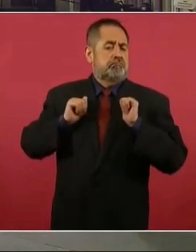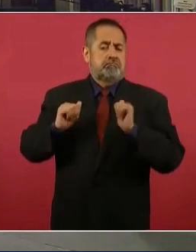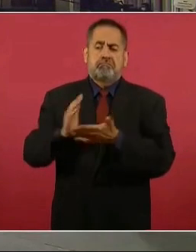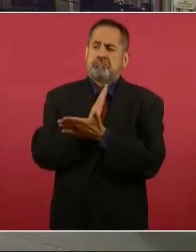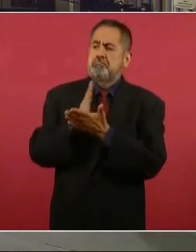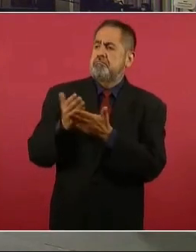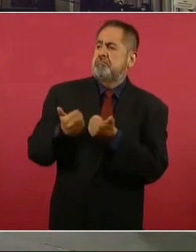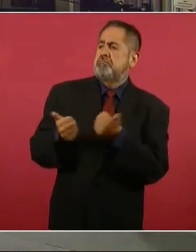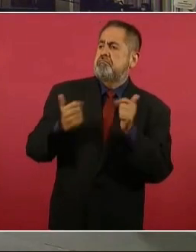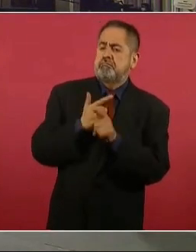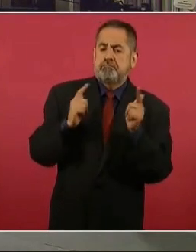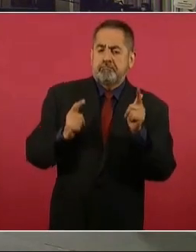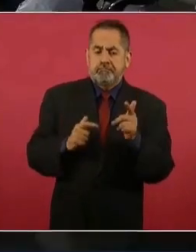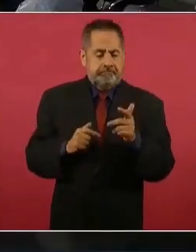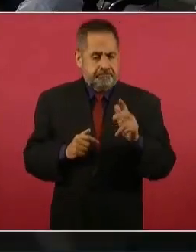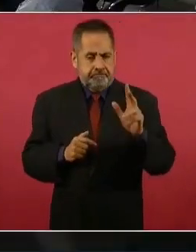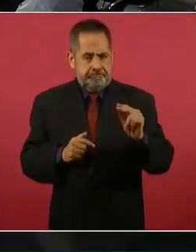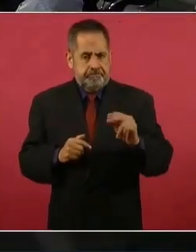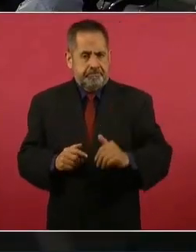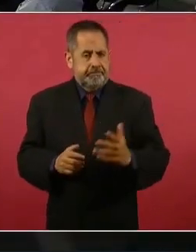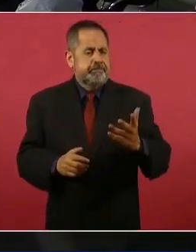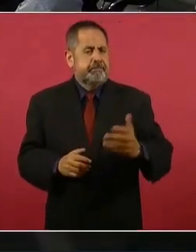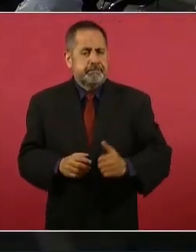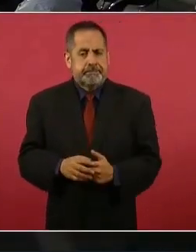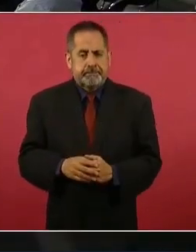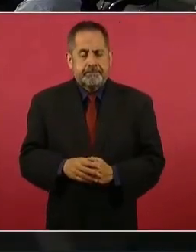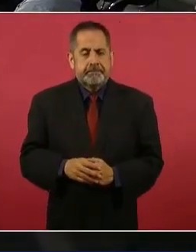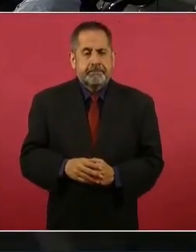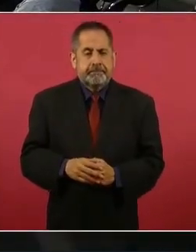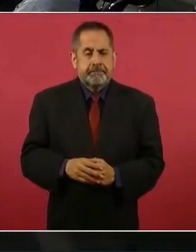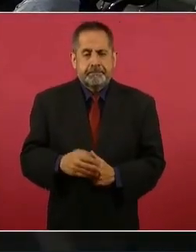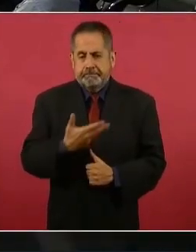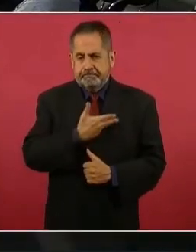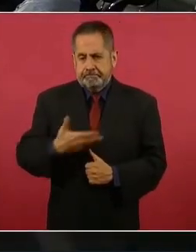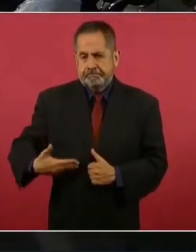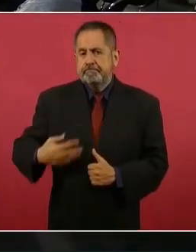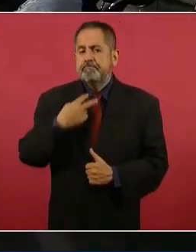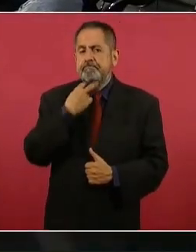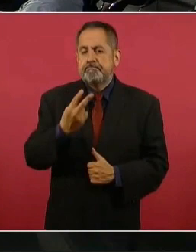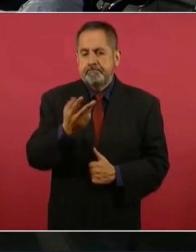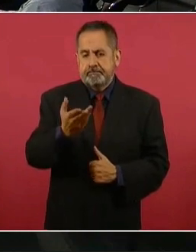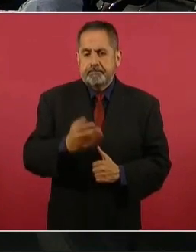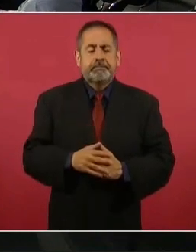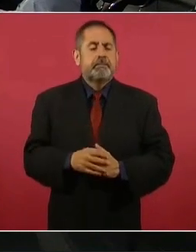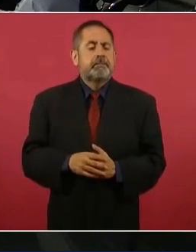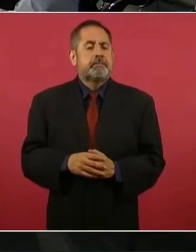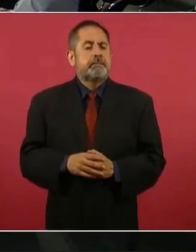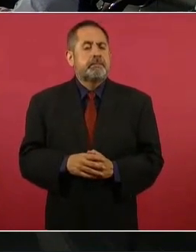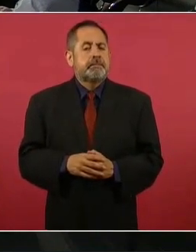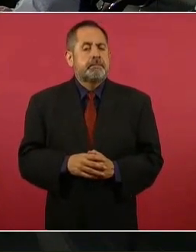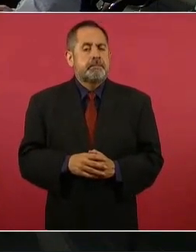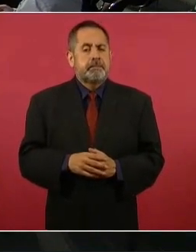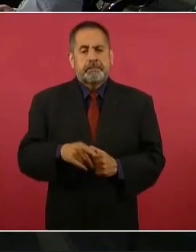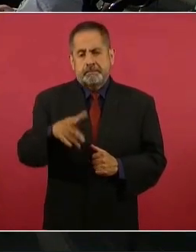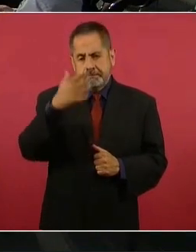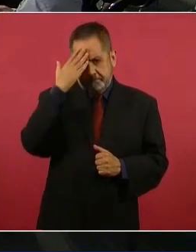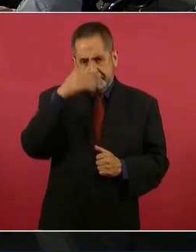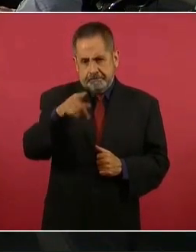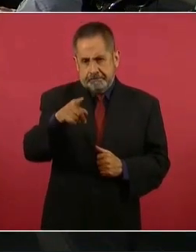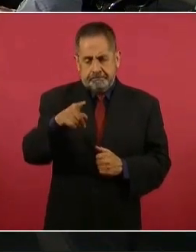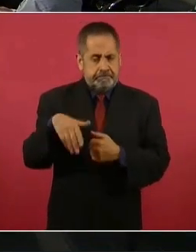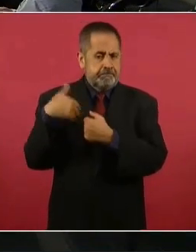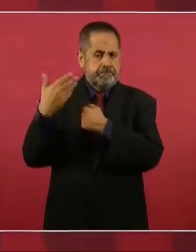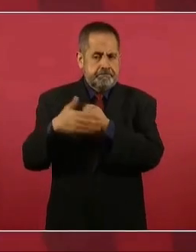público. Bueno, como sabemos, van a renovarse las